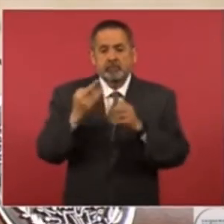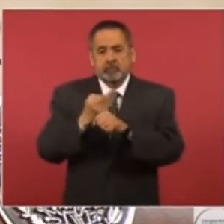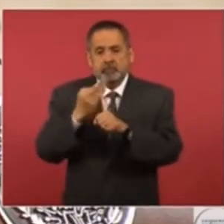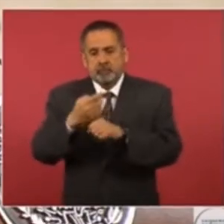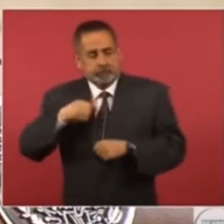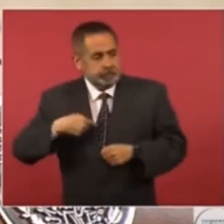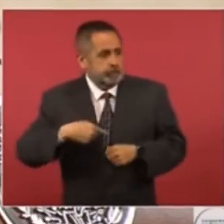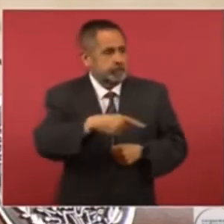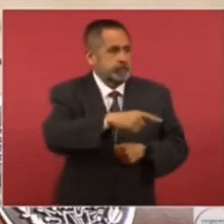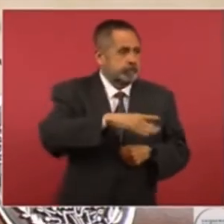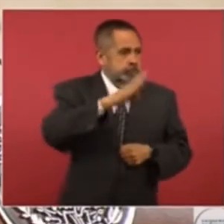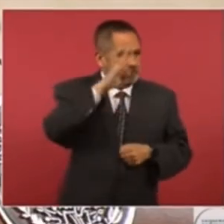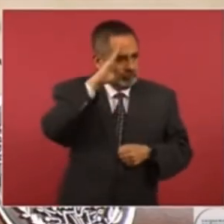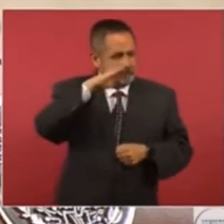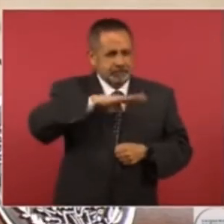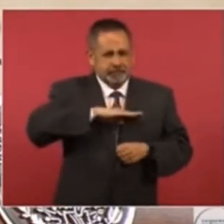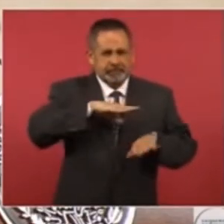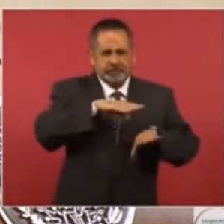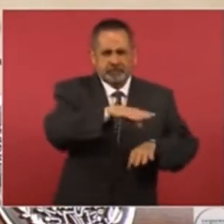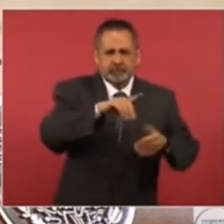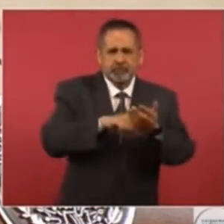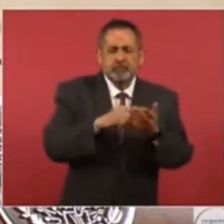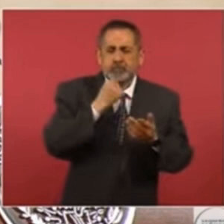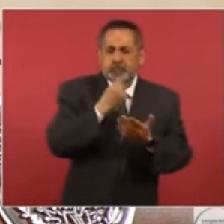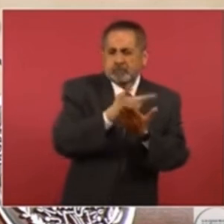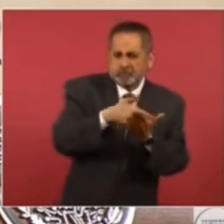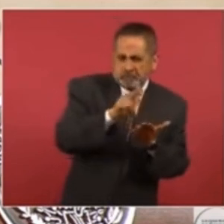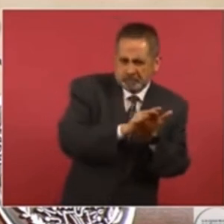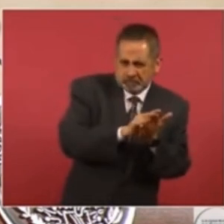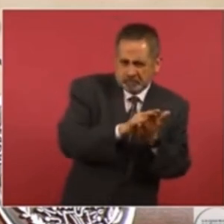la ceremonia de los niños héroes,